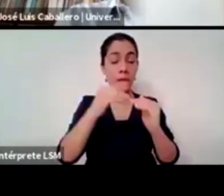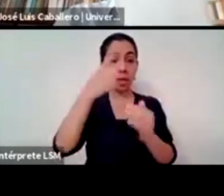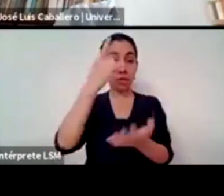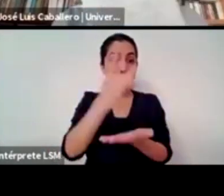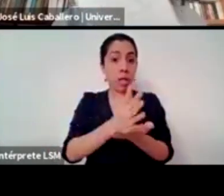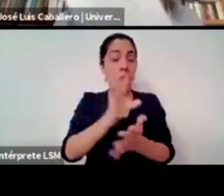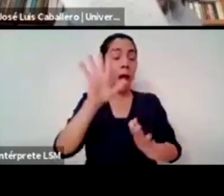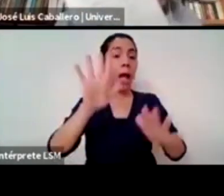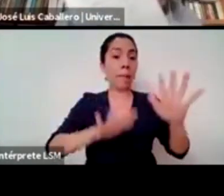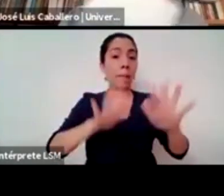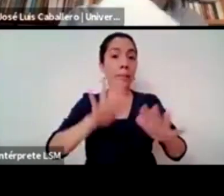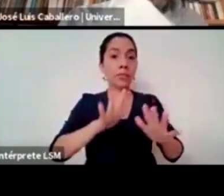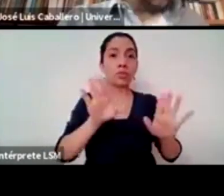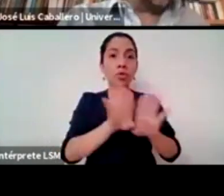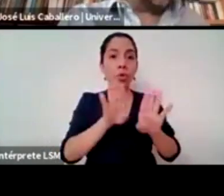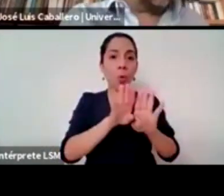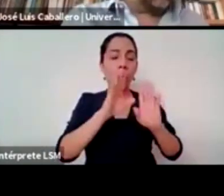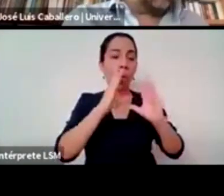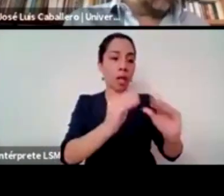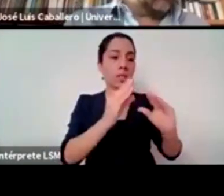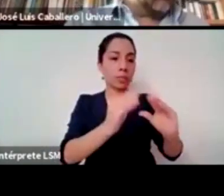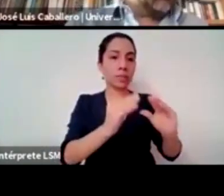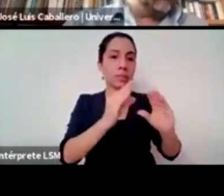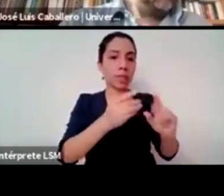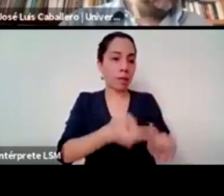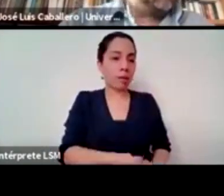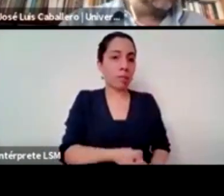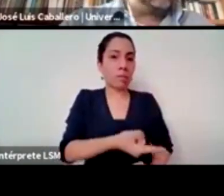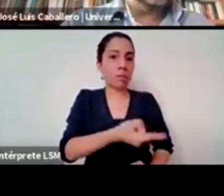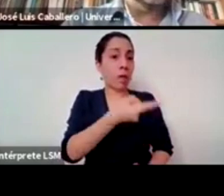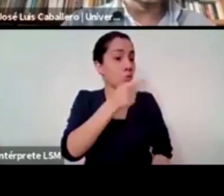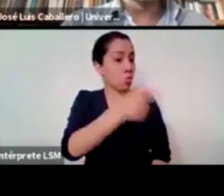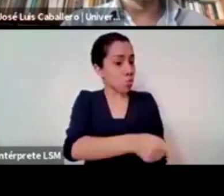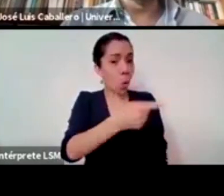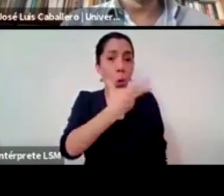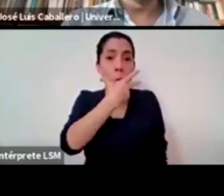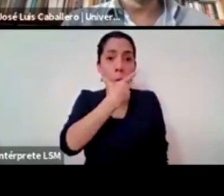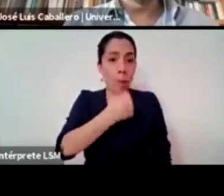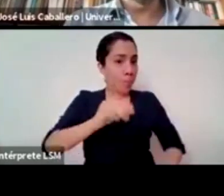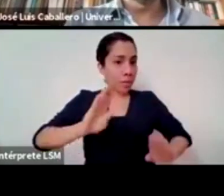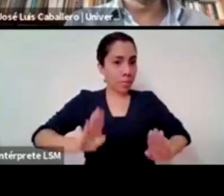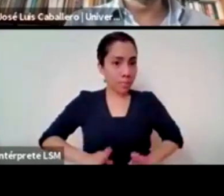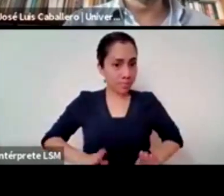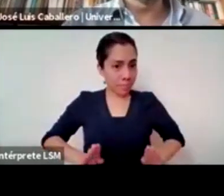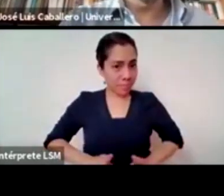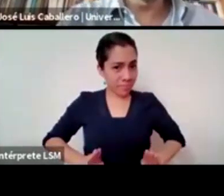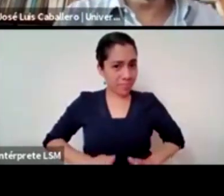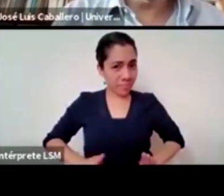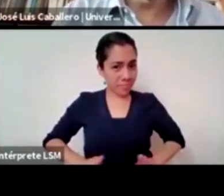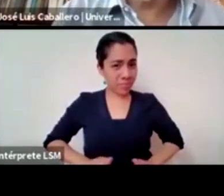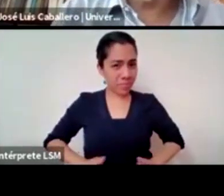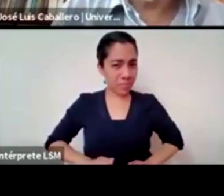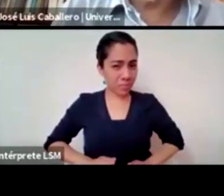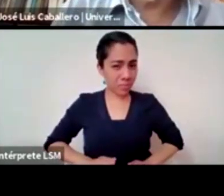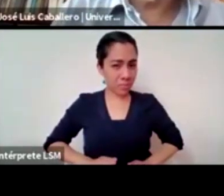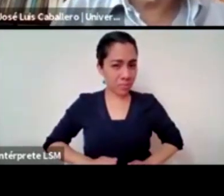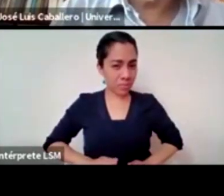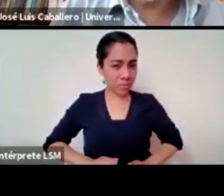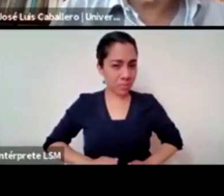enseñan que debemos ser como hombres y en lo cual se surgen muchas consecuencias de